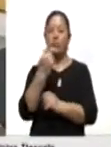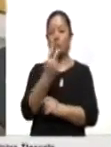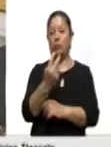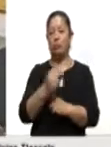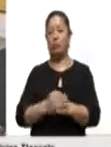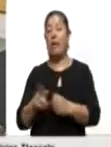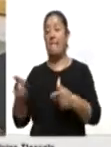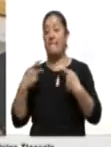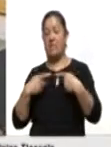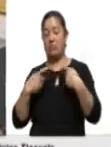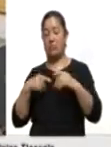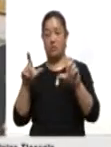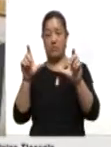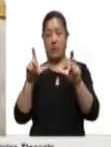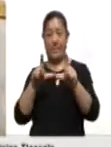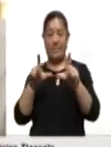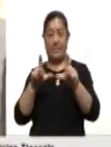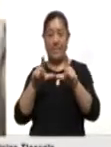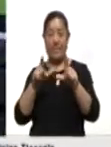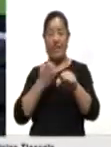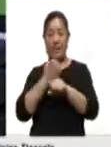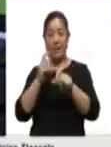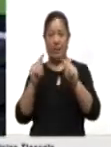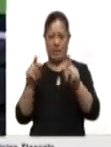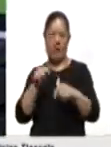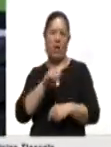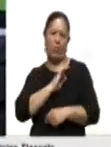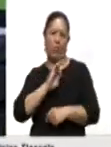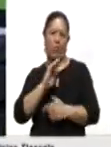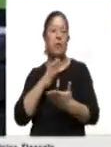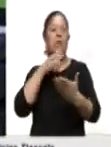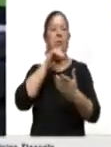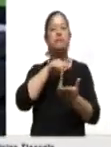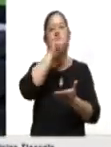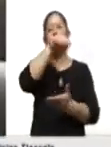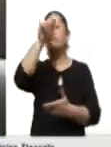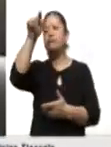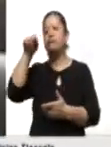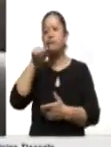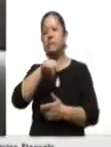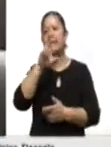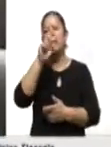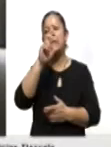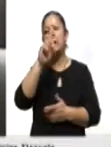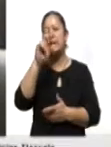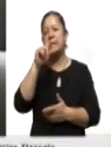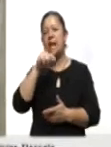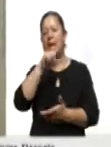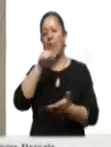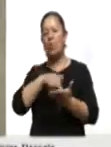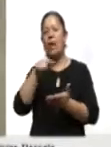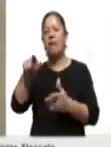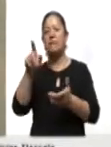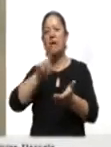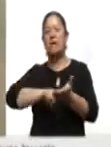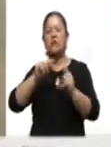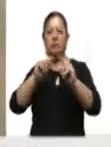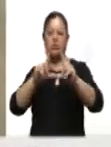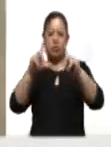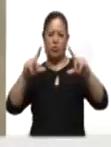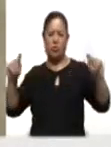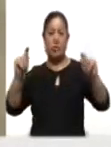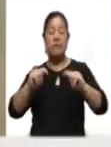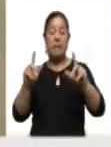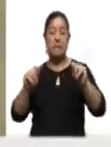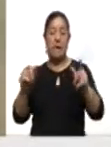de vehículos con placas del Estado pueden realizar el trámite en alguna de las 30 unidades de verificación que existen en la entidad. Asimismo, los interesados